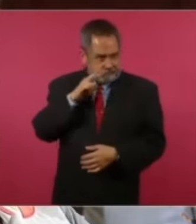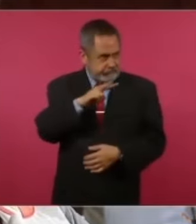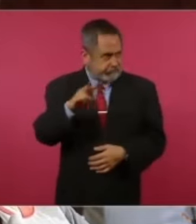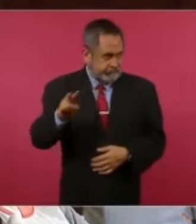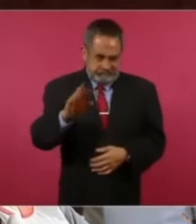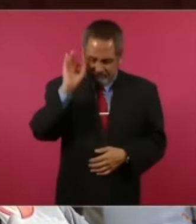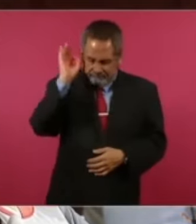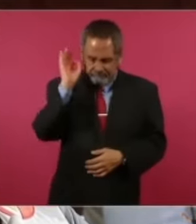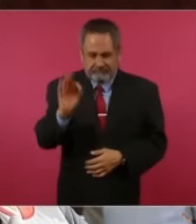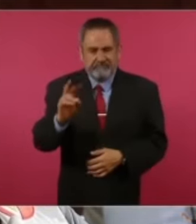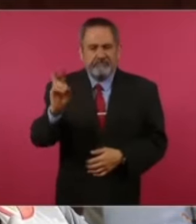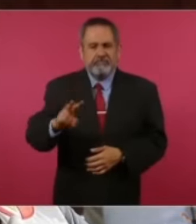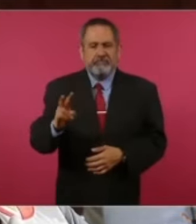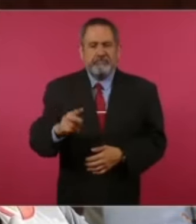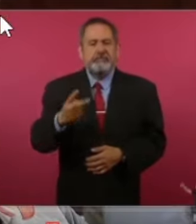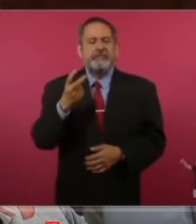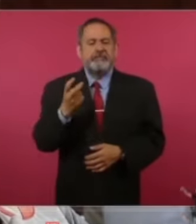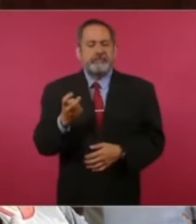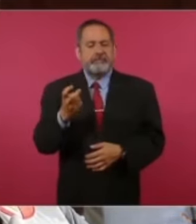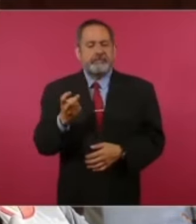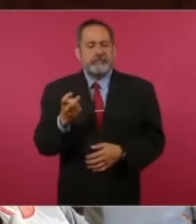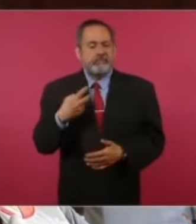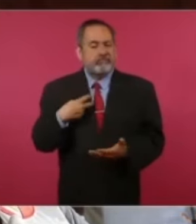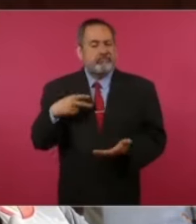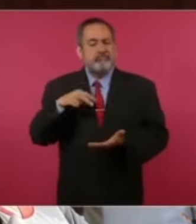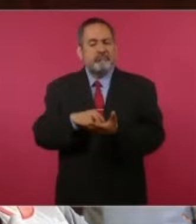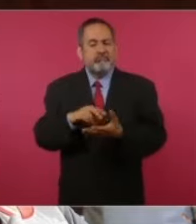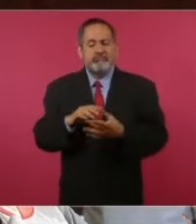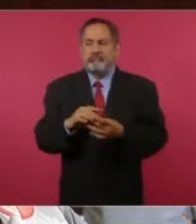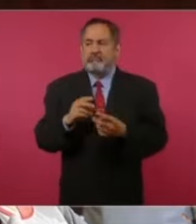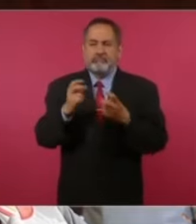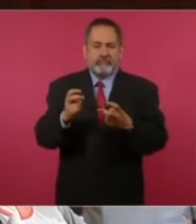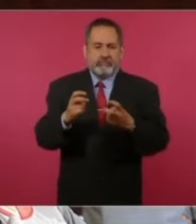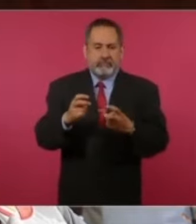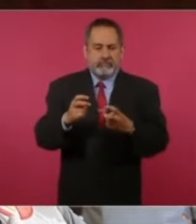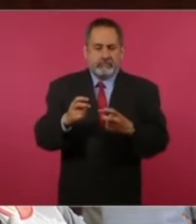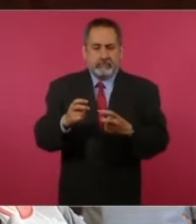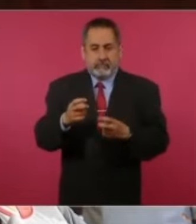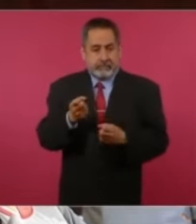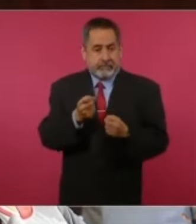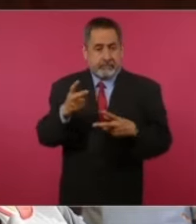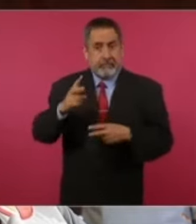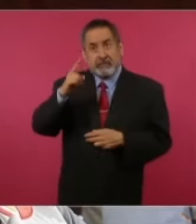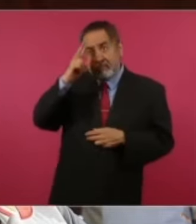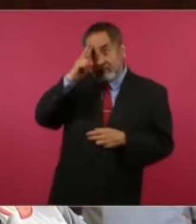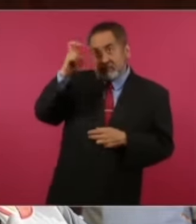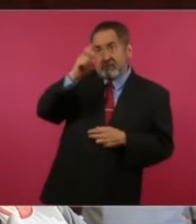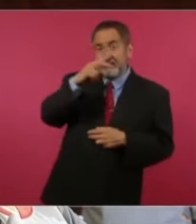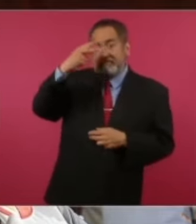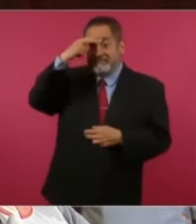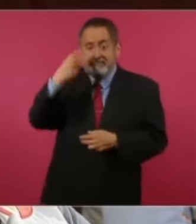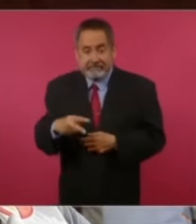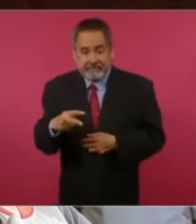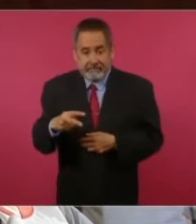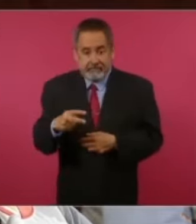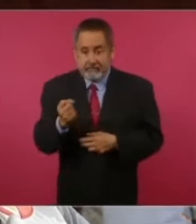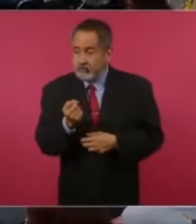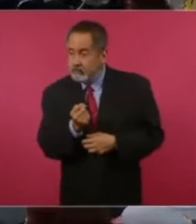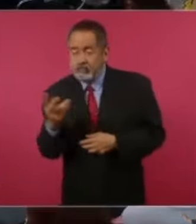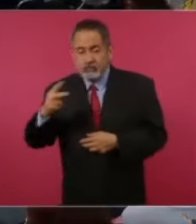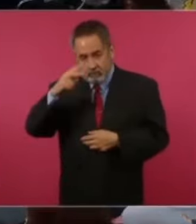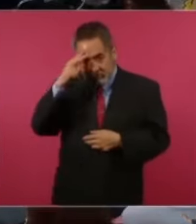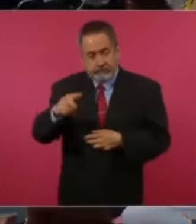Y pues por eso ahora es muy común el sueño mexicano. Muchos mexicanos que están decidiendo